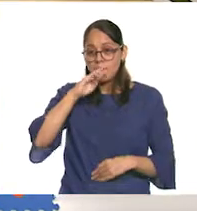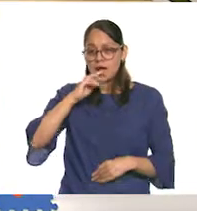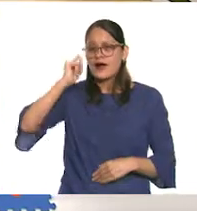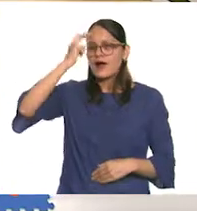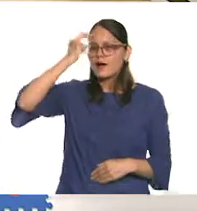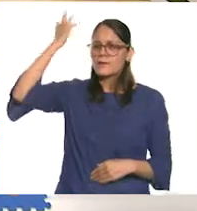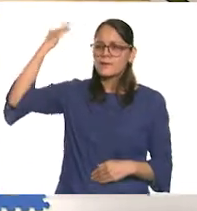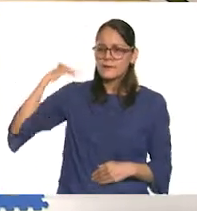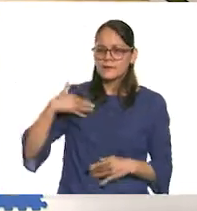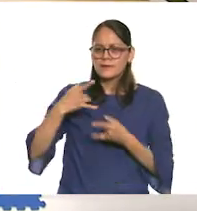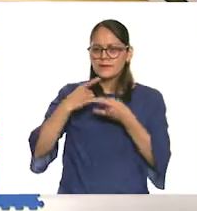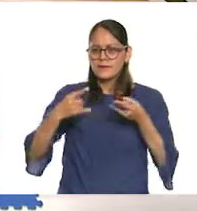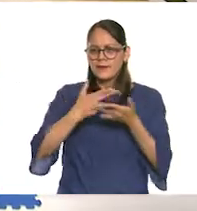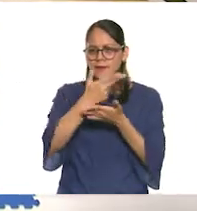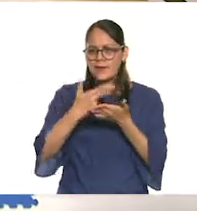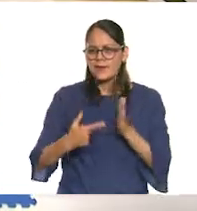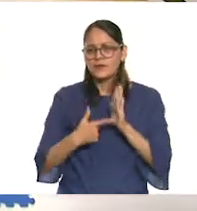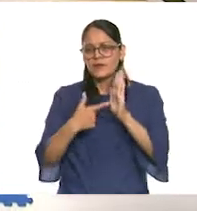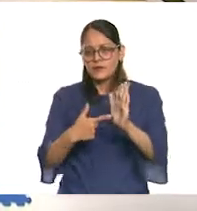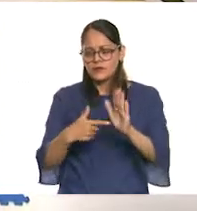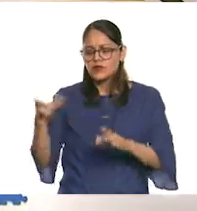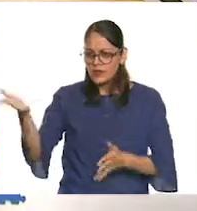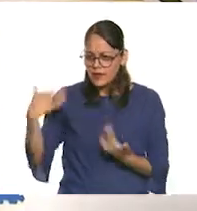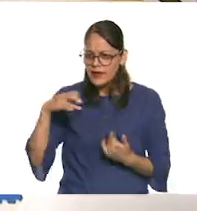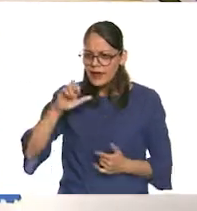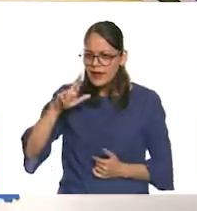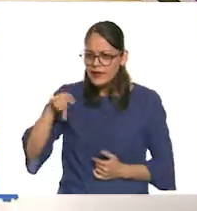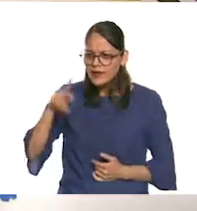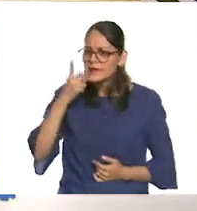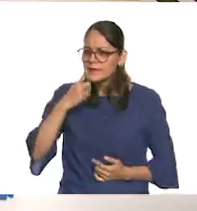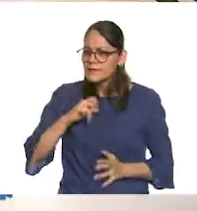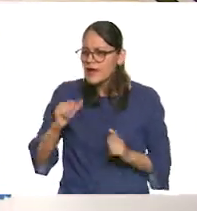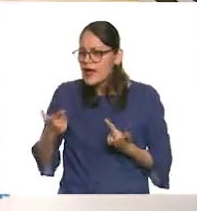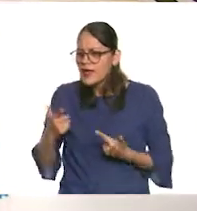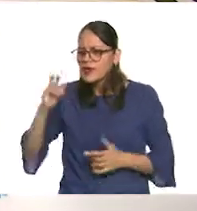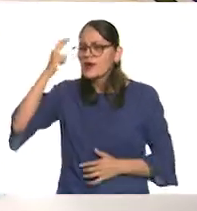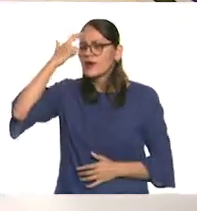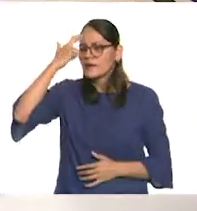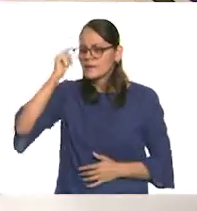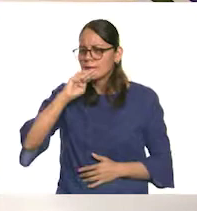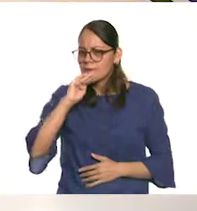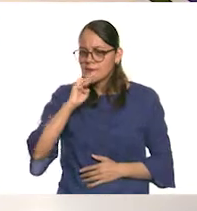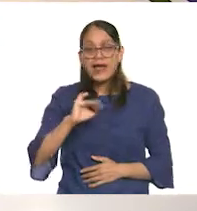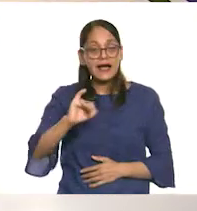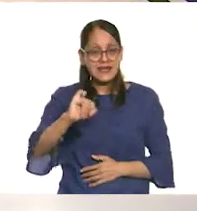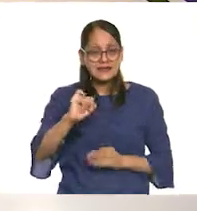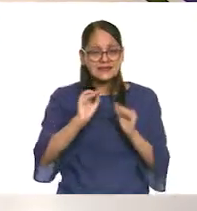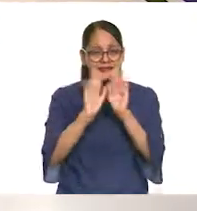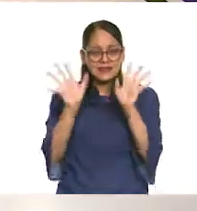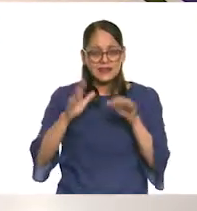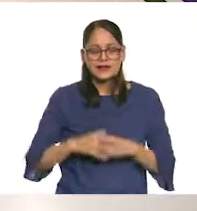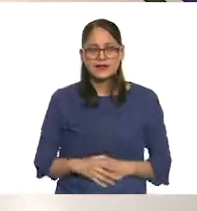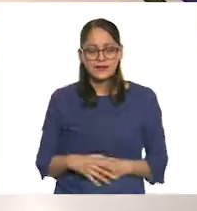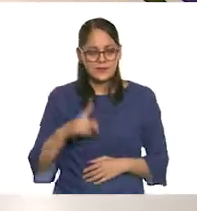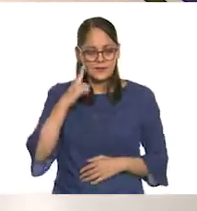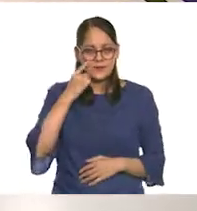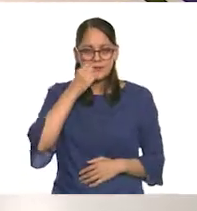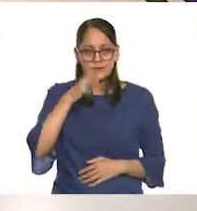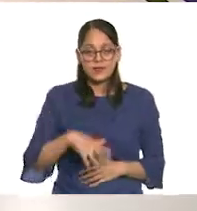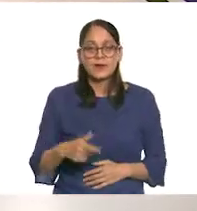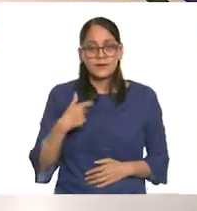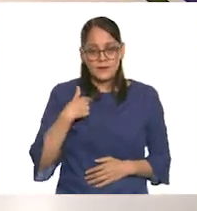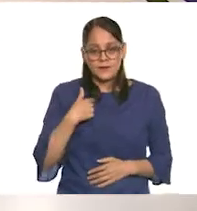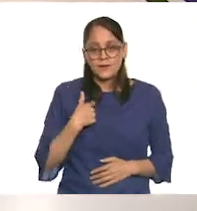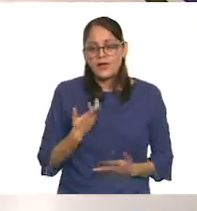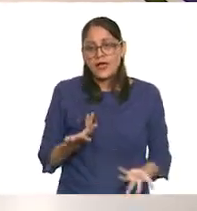mamás en sus dibujos. ¿Tú nos quieres compartir uno para las niñas y los niños? Ah, claro. Sería fantástico. Bueno,